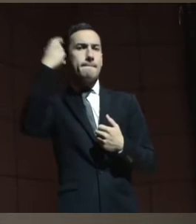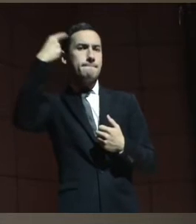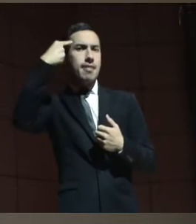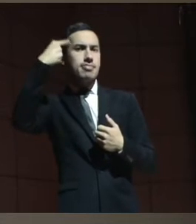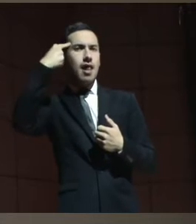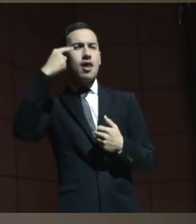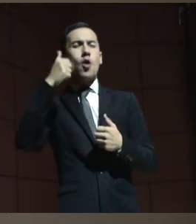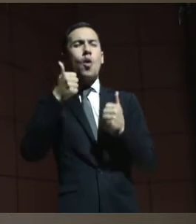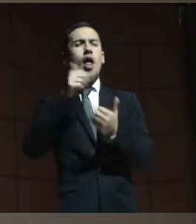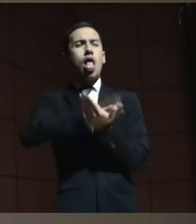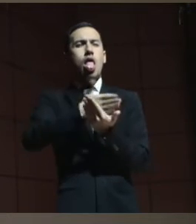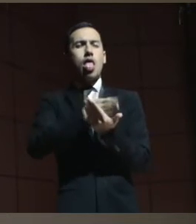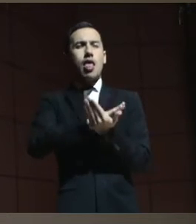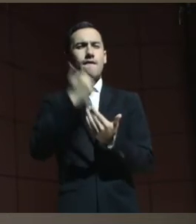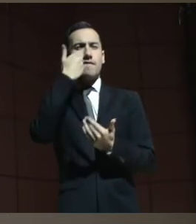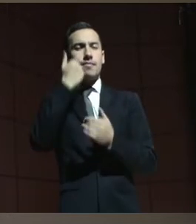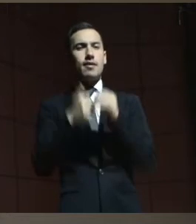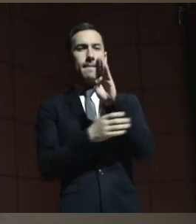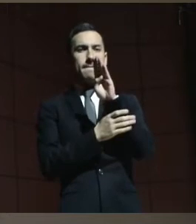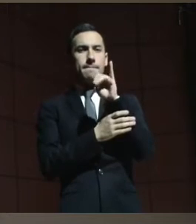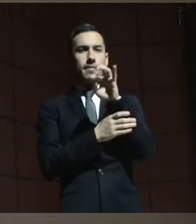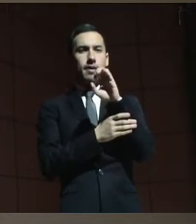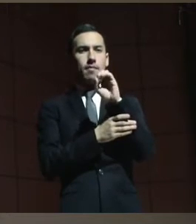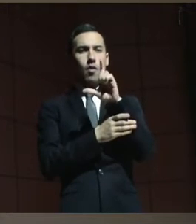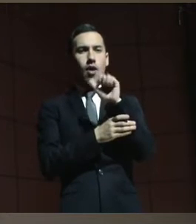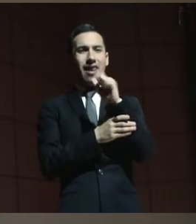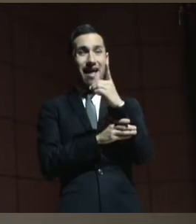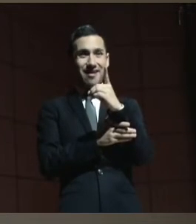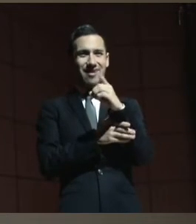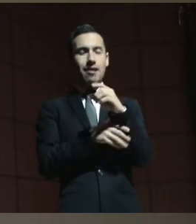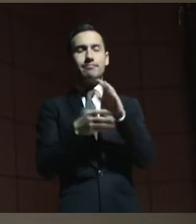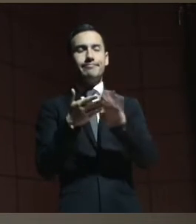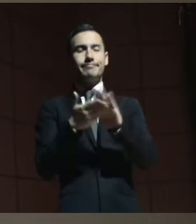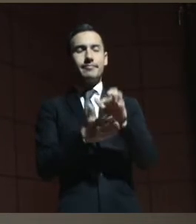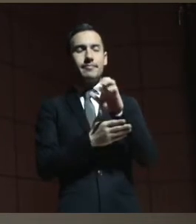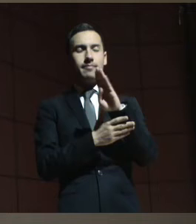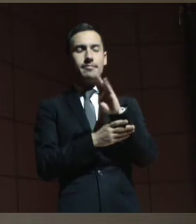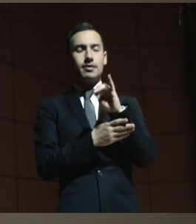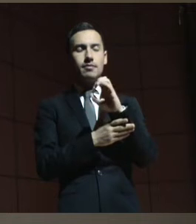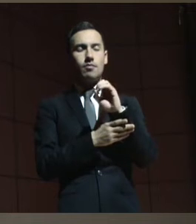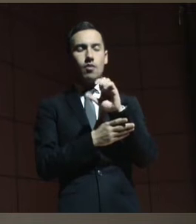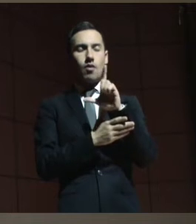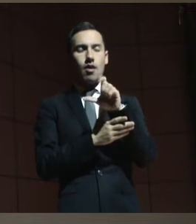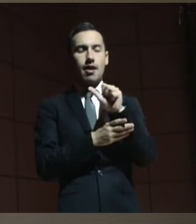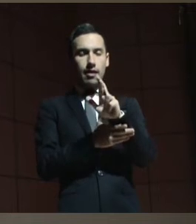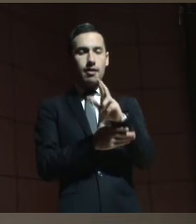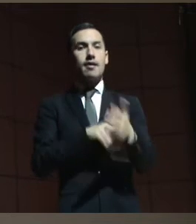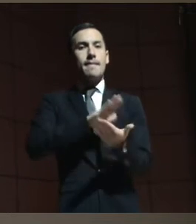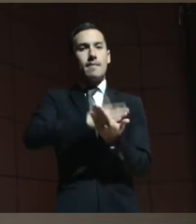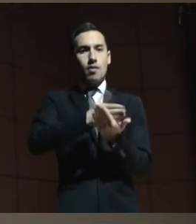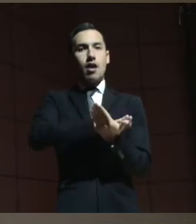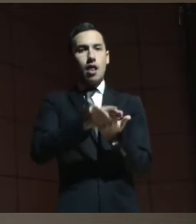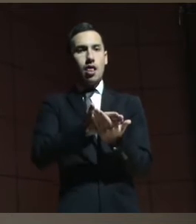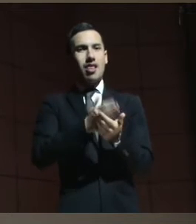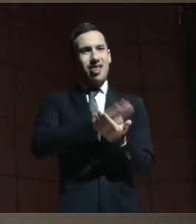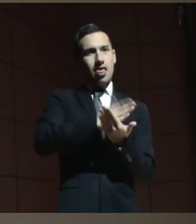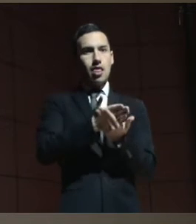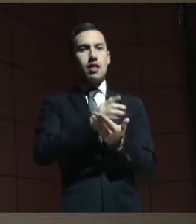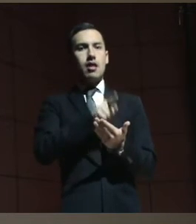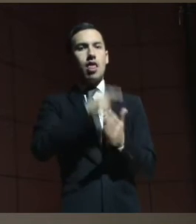a una bipolar, porque las personas no son tratadas por su nombre y apellido, sino que son tratadas por el diagnóstico psiquiátrico que tengan.